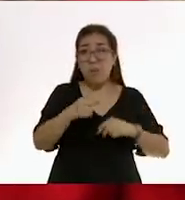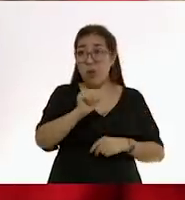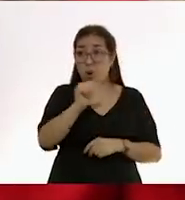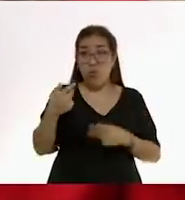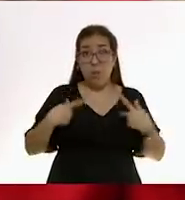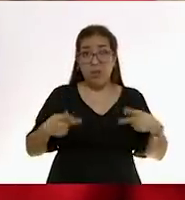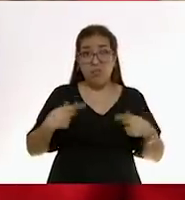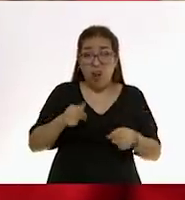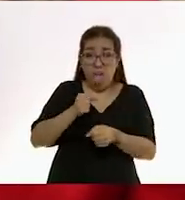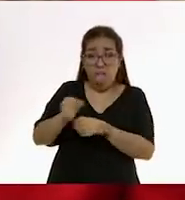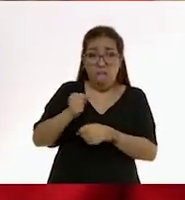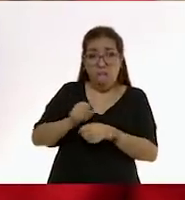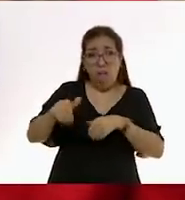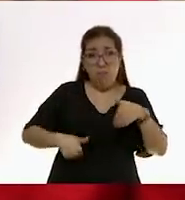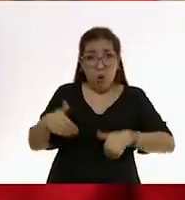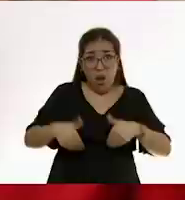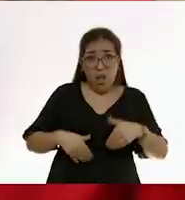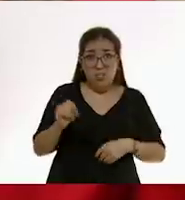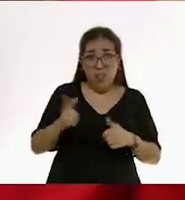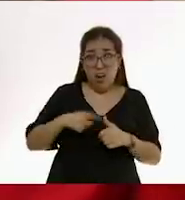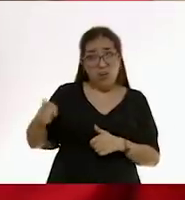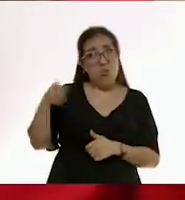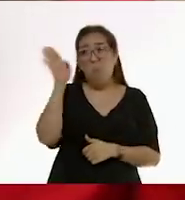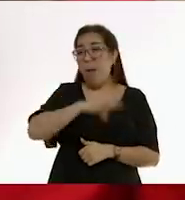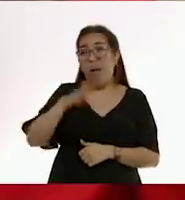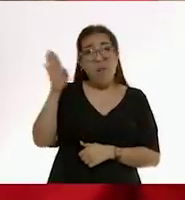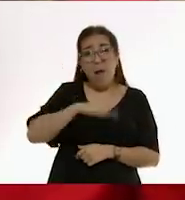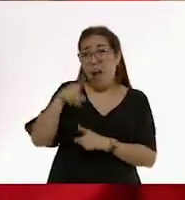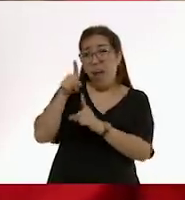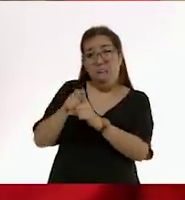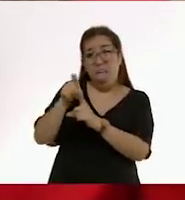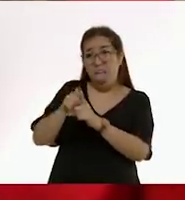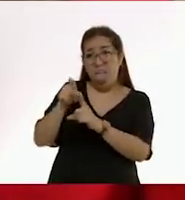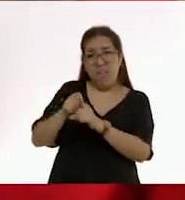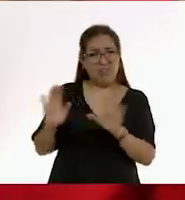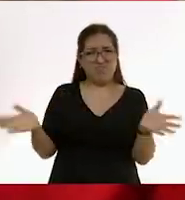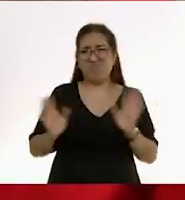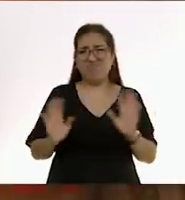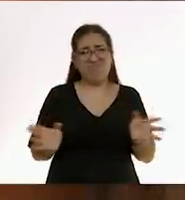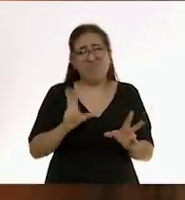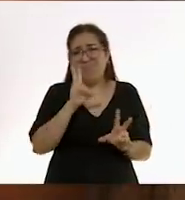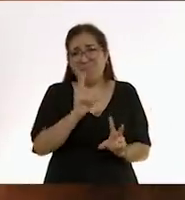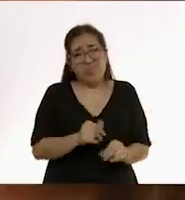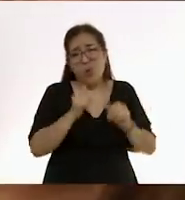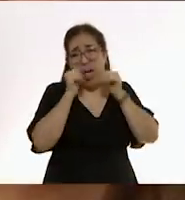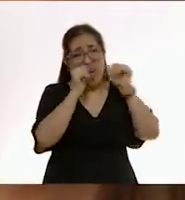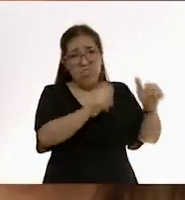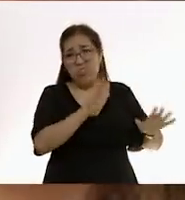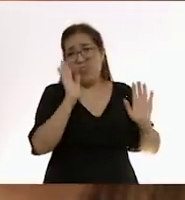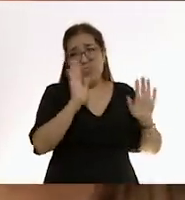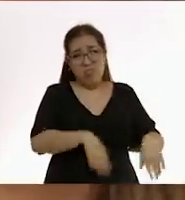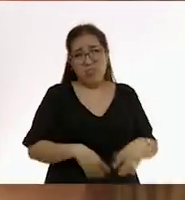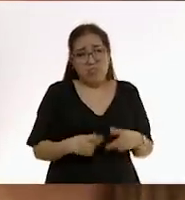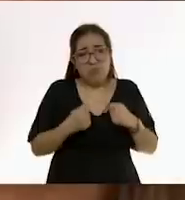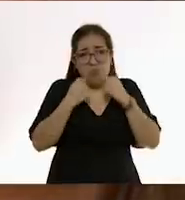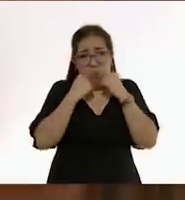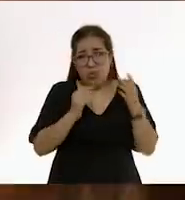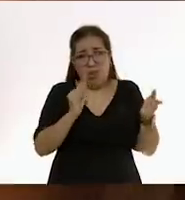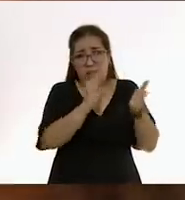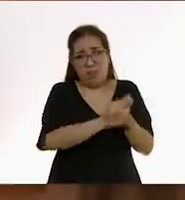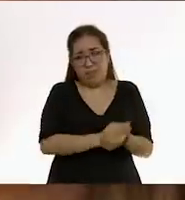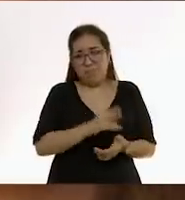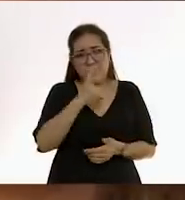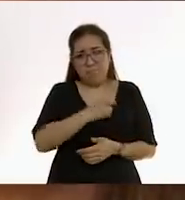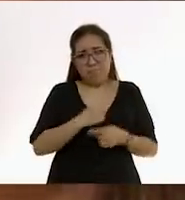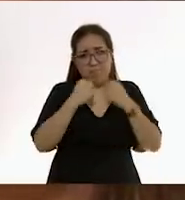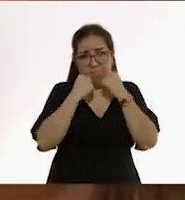o te va a hacer sentir que como mamá no estás haciendo tu trabajo porque tu bebé aún no duerme, simple y sencillamente dile tu bebé duerme como debería de dormir o